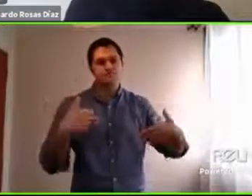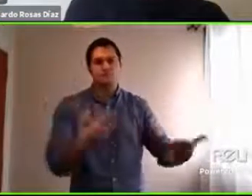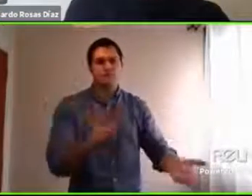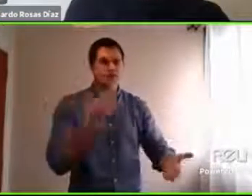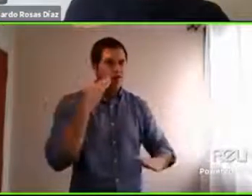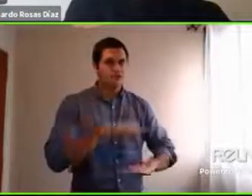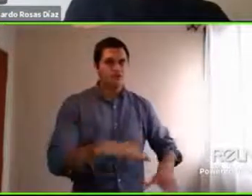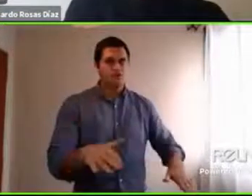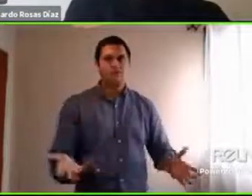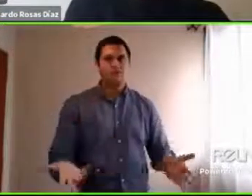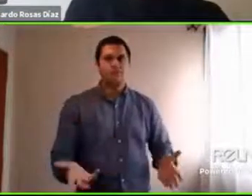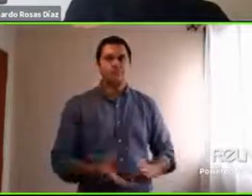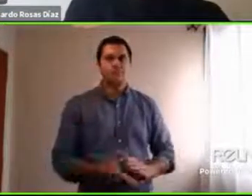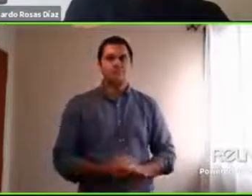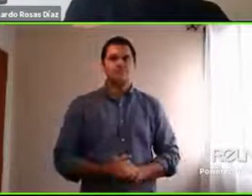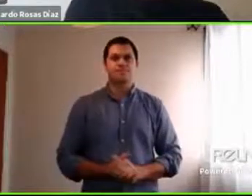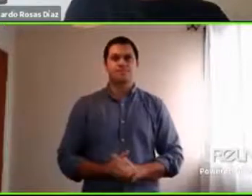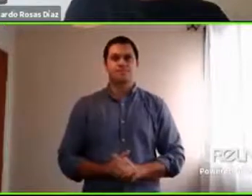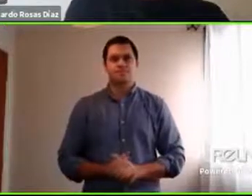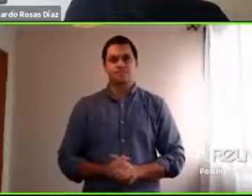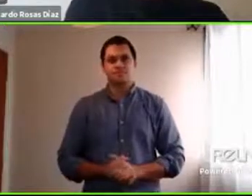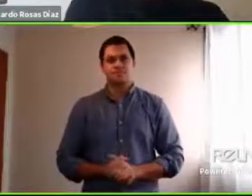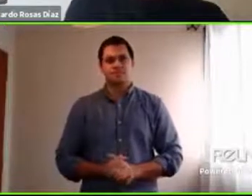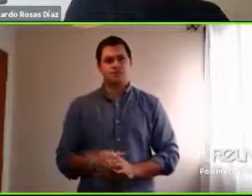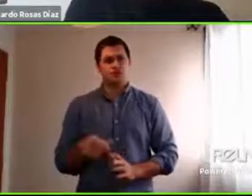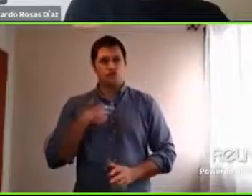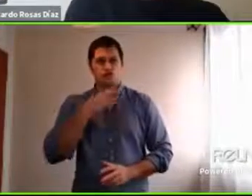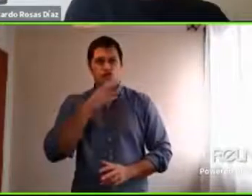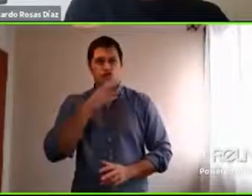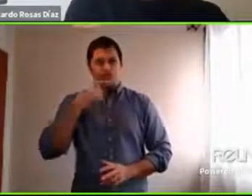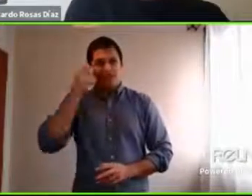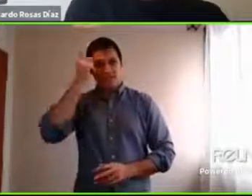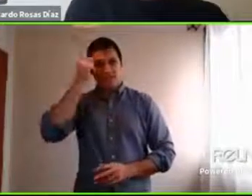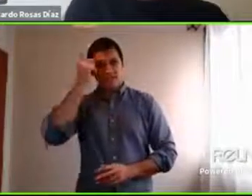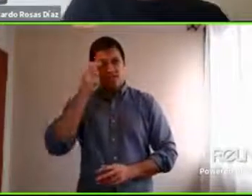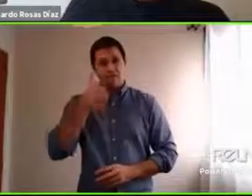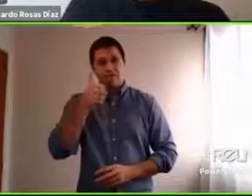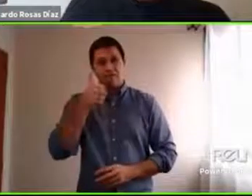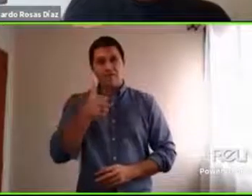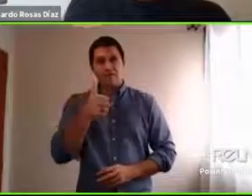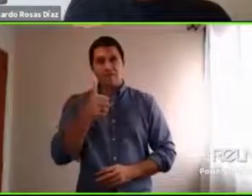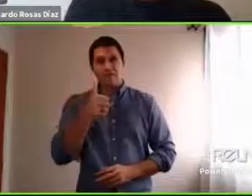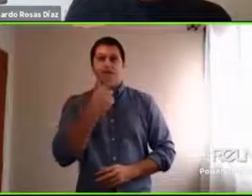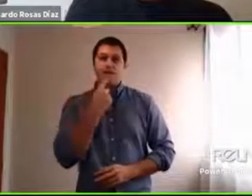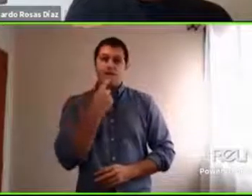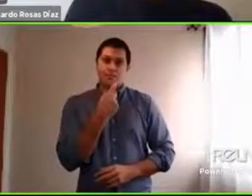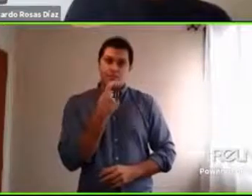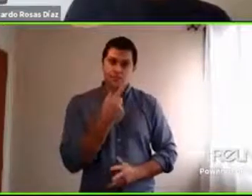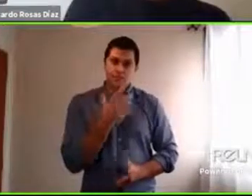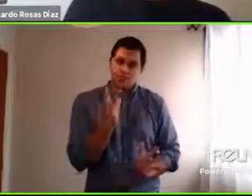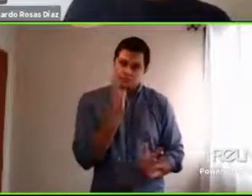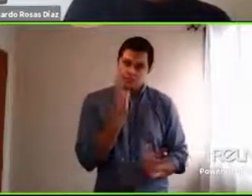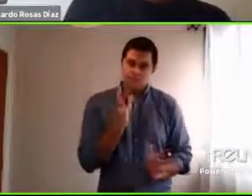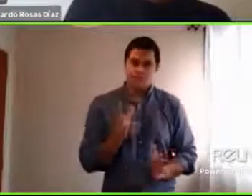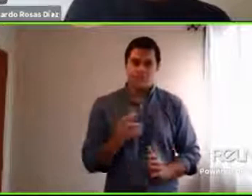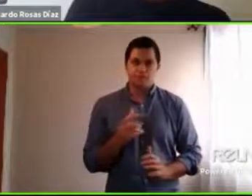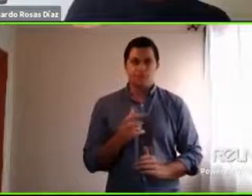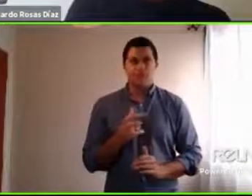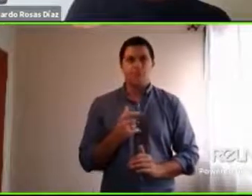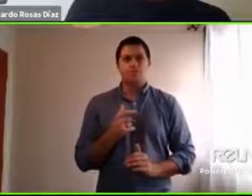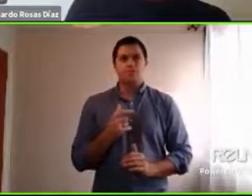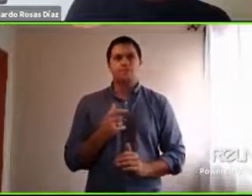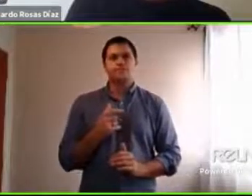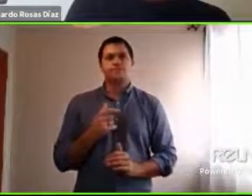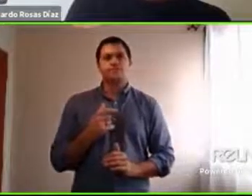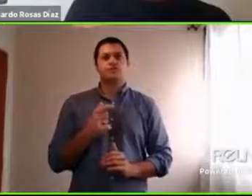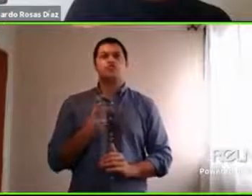A ver, no sé si entiendo bien la pregunta, pero en realidad creo que, a ver, lo que nosotros planteamos un